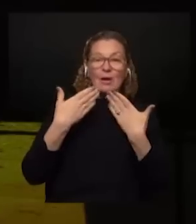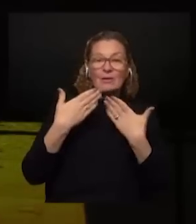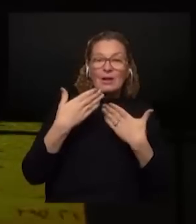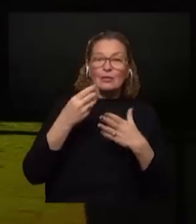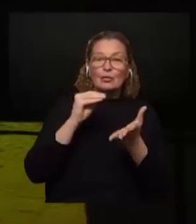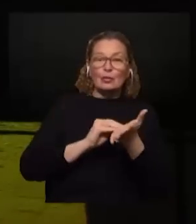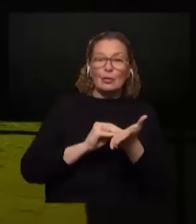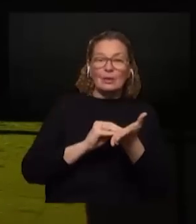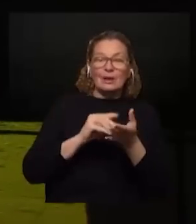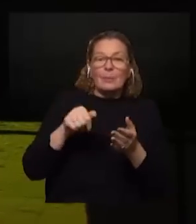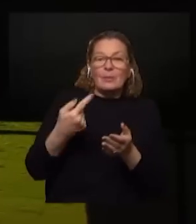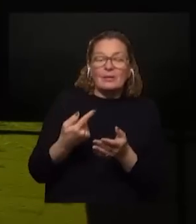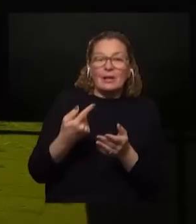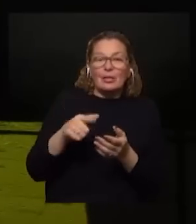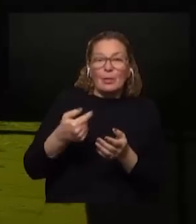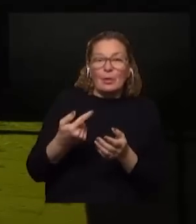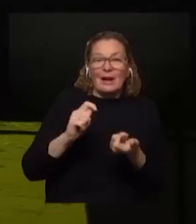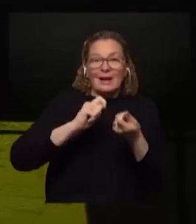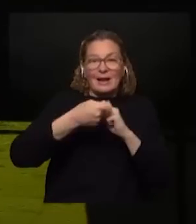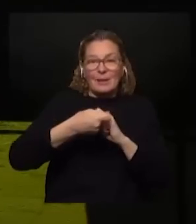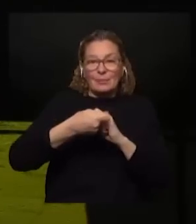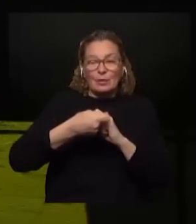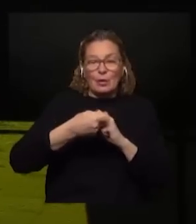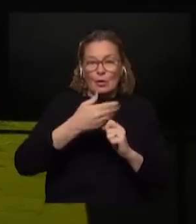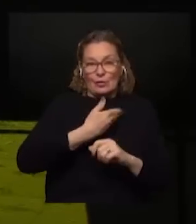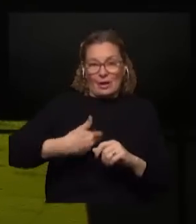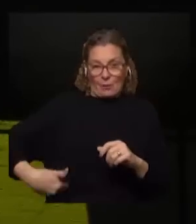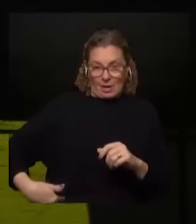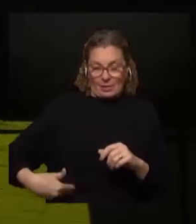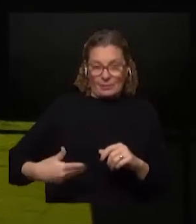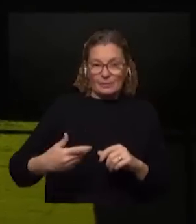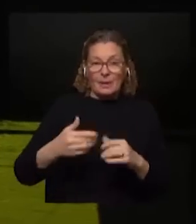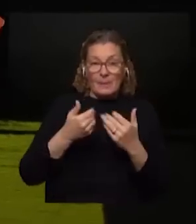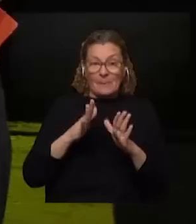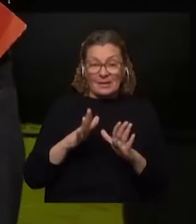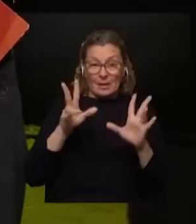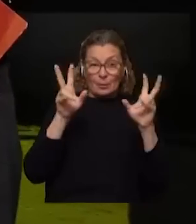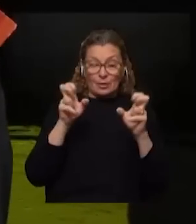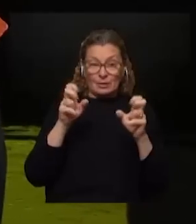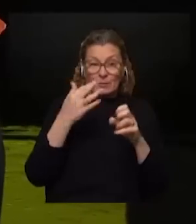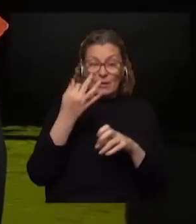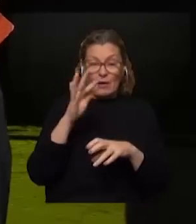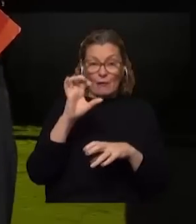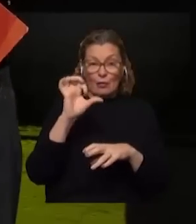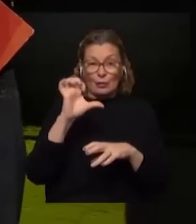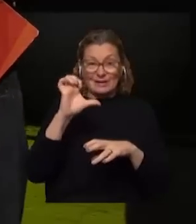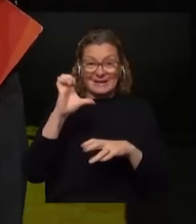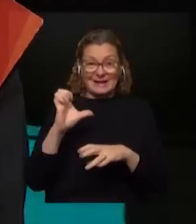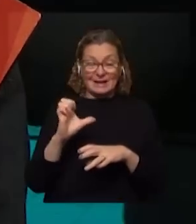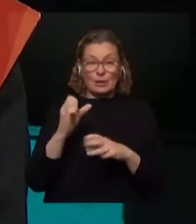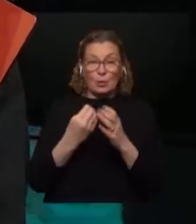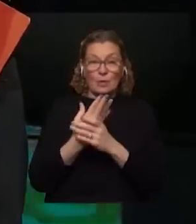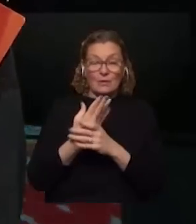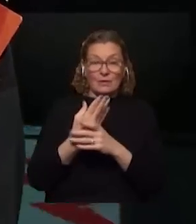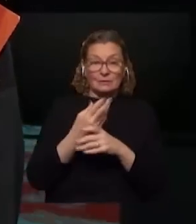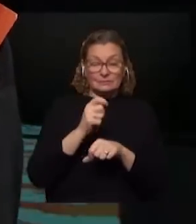consecuencias inmediatas que trae la reforma previsional del gobierno. Bien, y comenzamos con el tema FOSE y nuevas noticias desde el